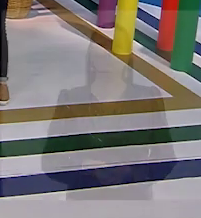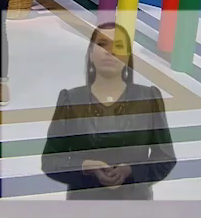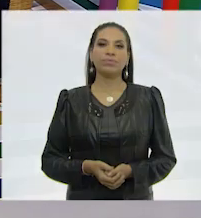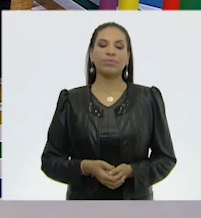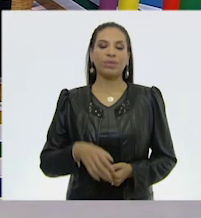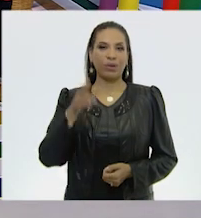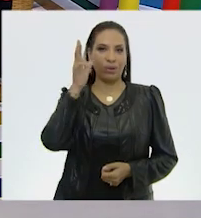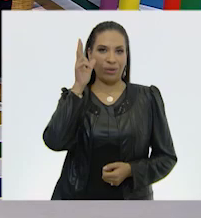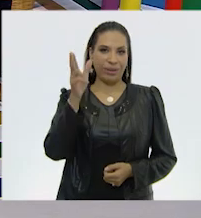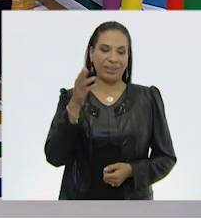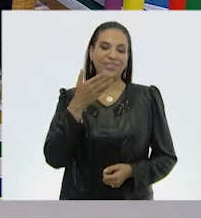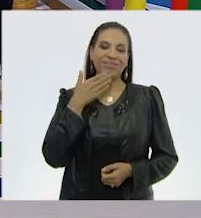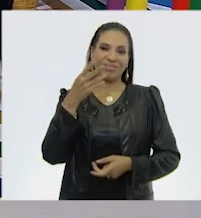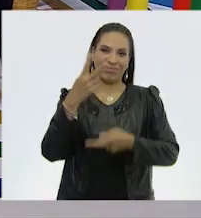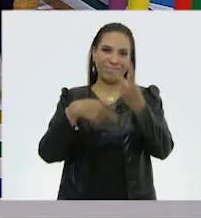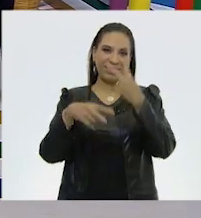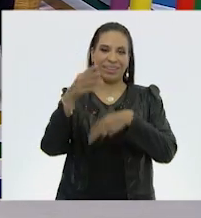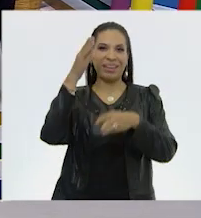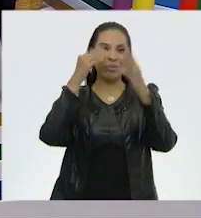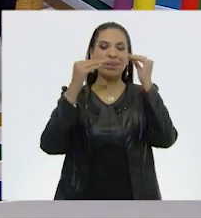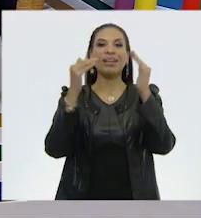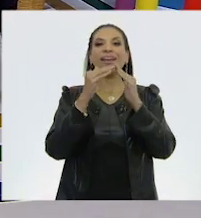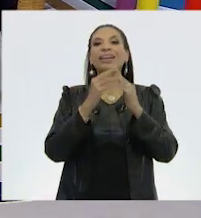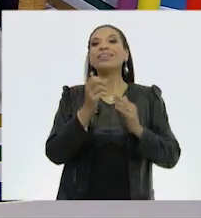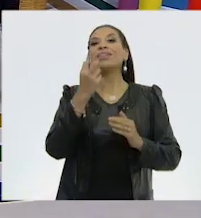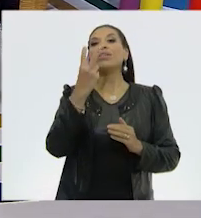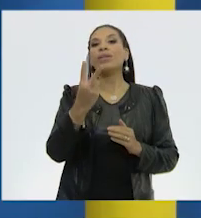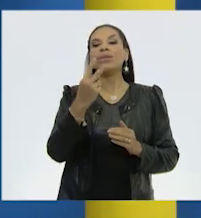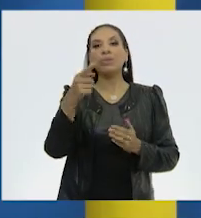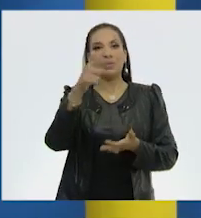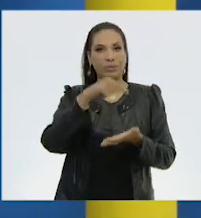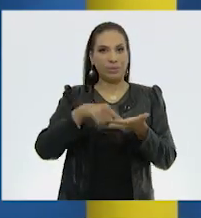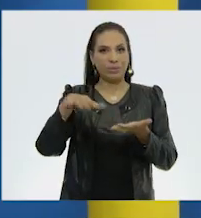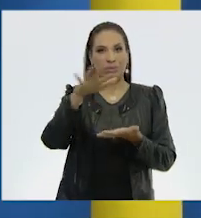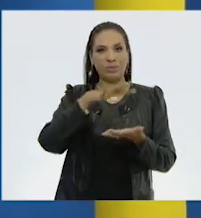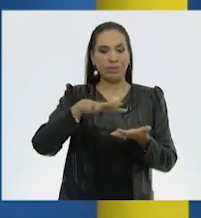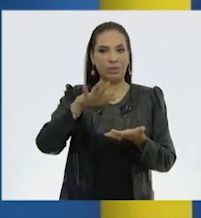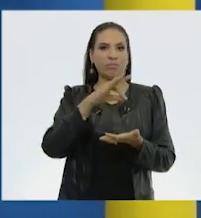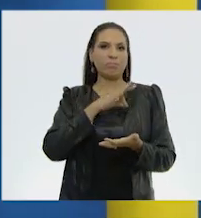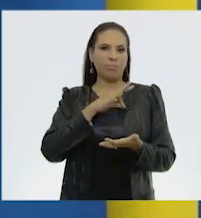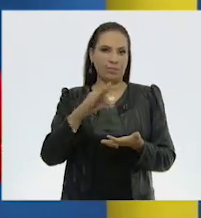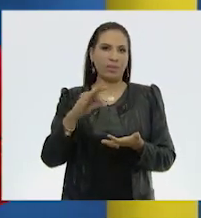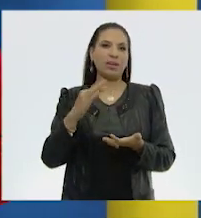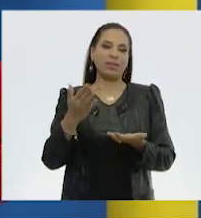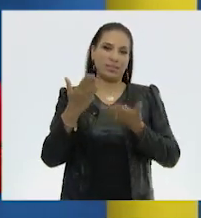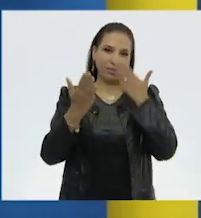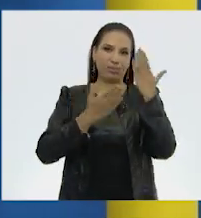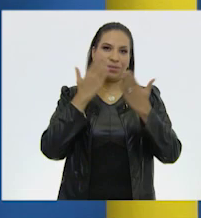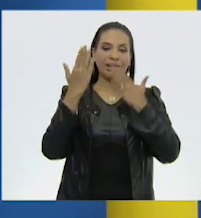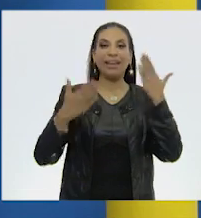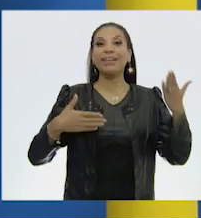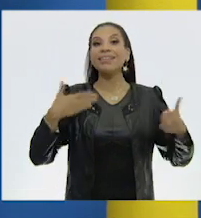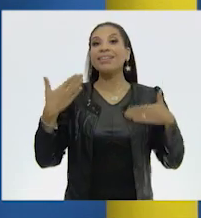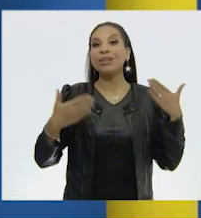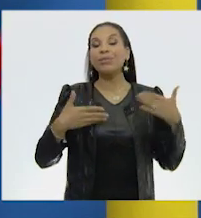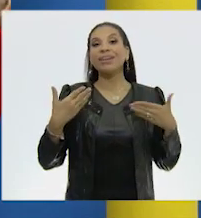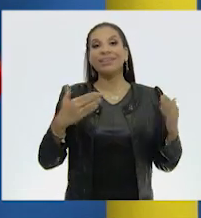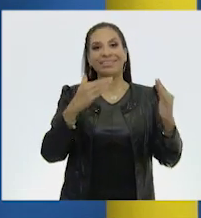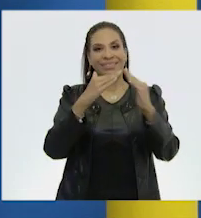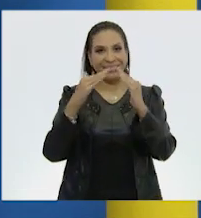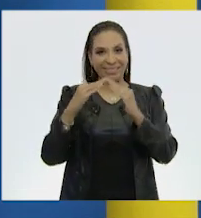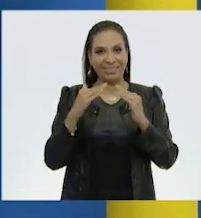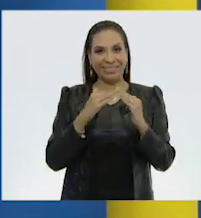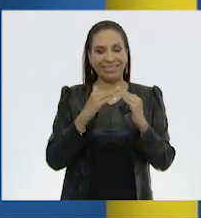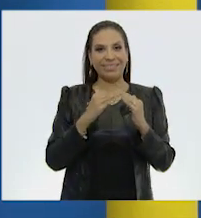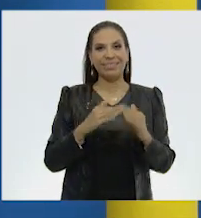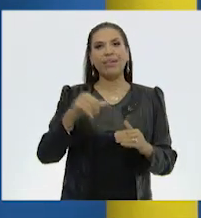¡Hola! Les damos la bienvenida a Aprende en Casa 2, un espacio en el que vamos a poder estudiar y divertirnos desde nuestros